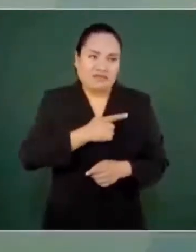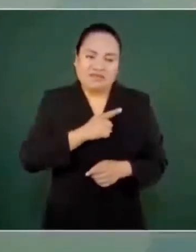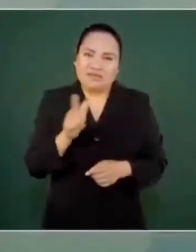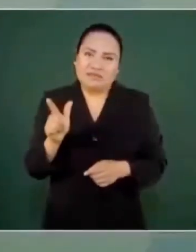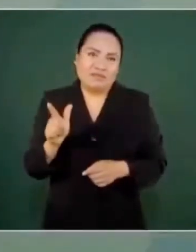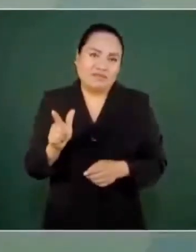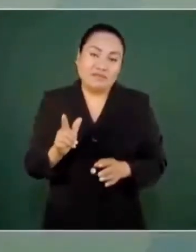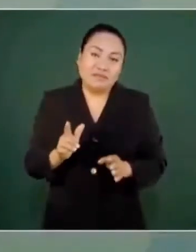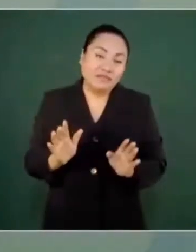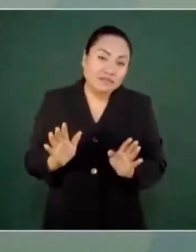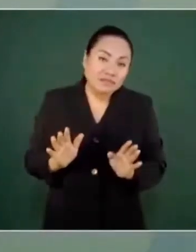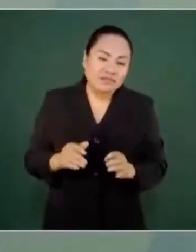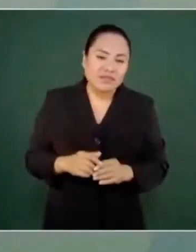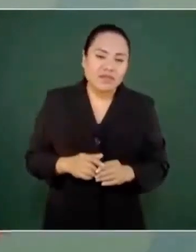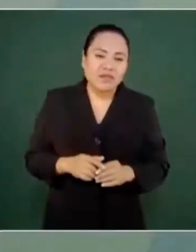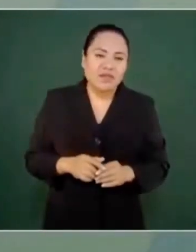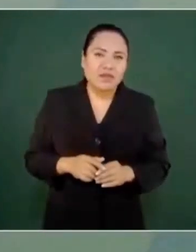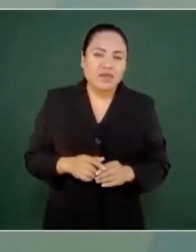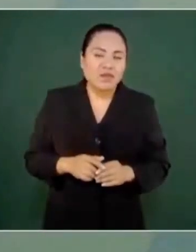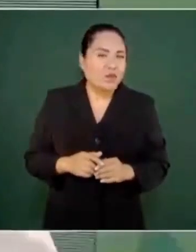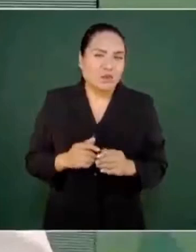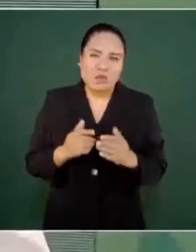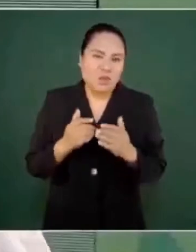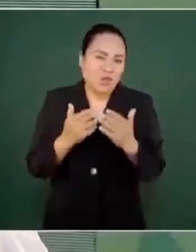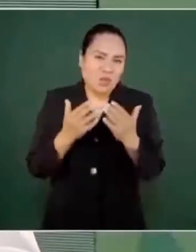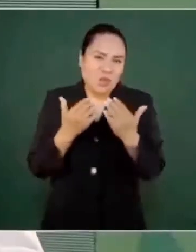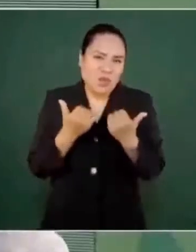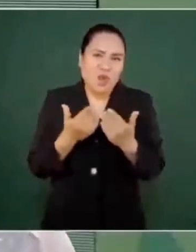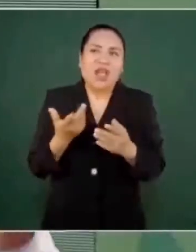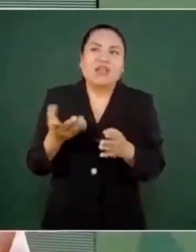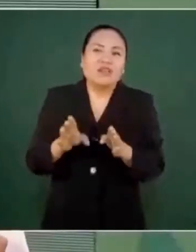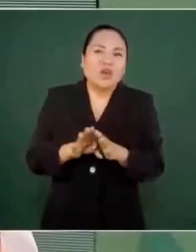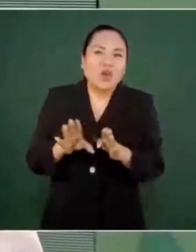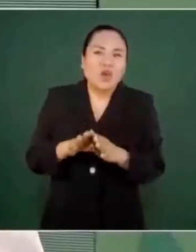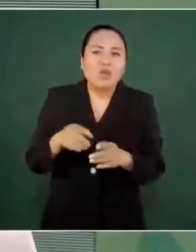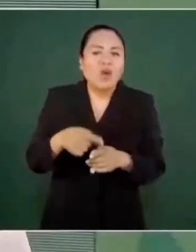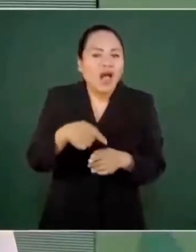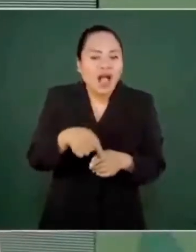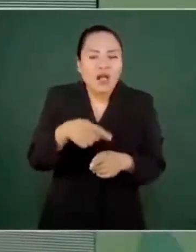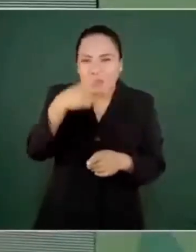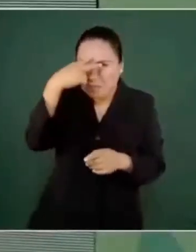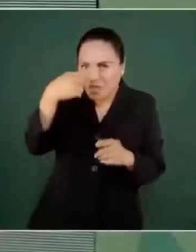porque ya no hay ninguna empresa consentida.